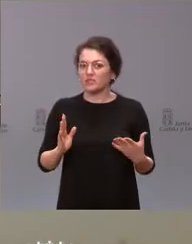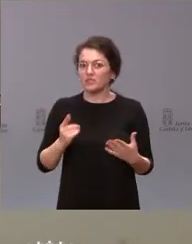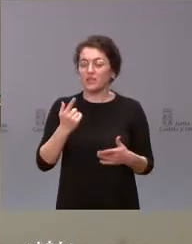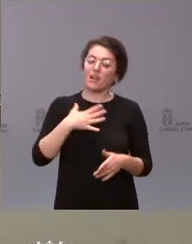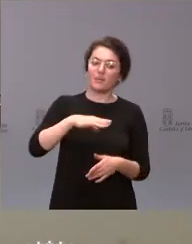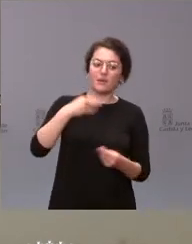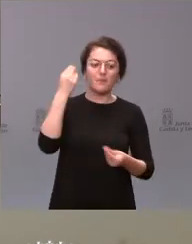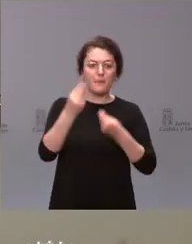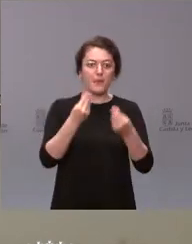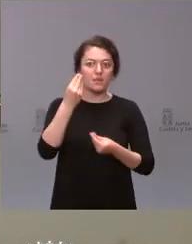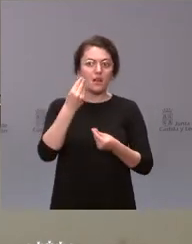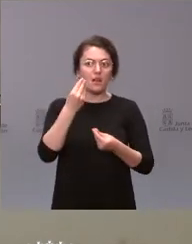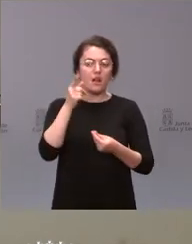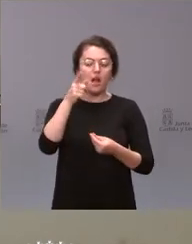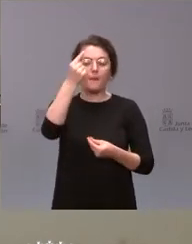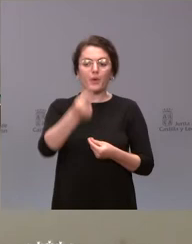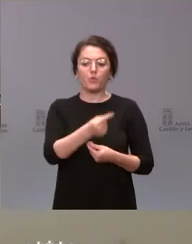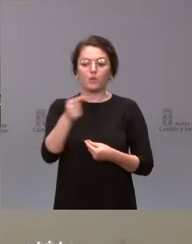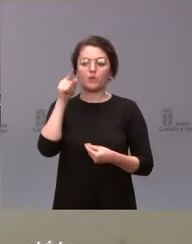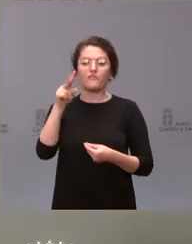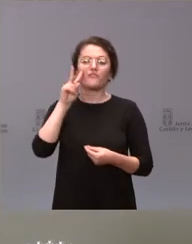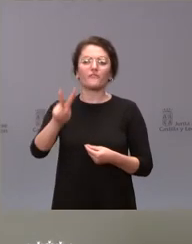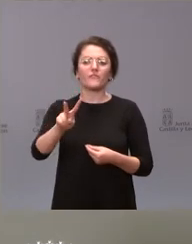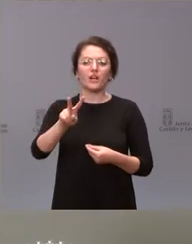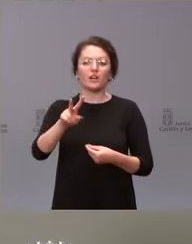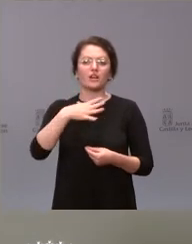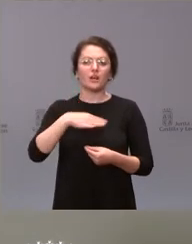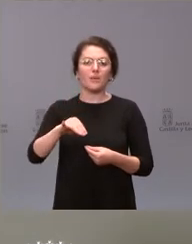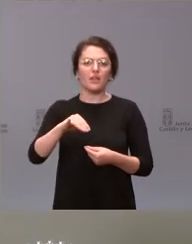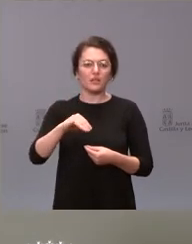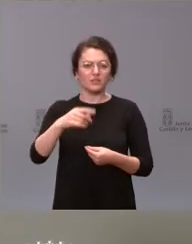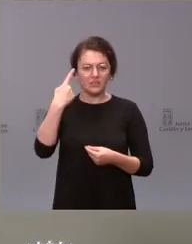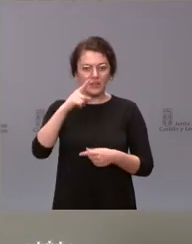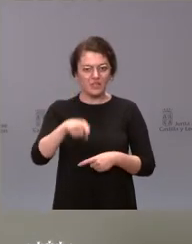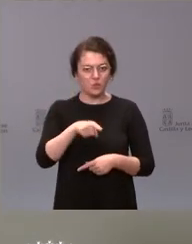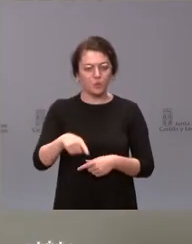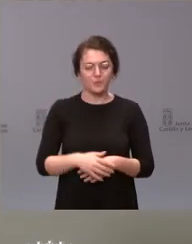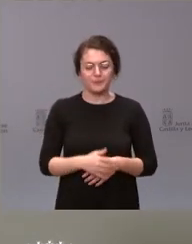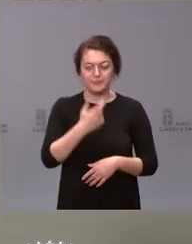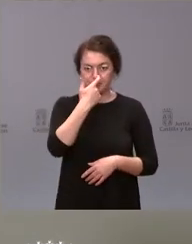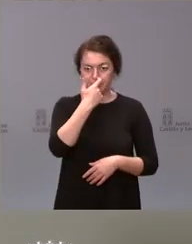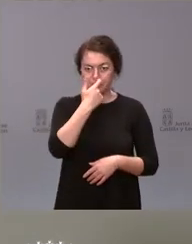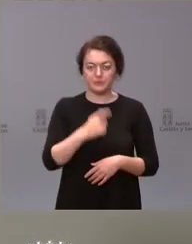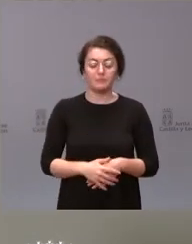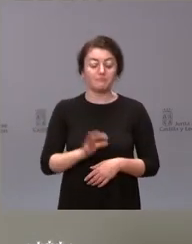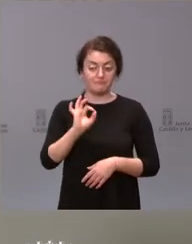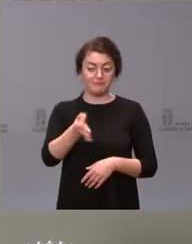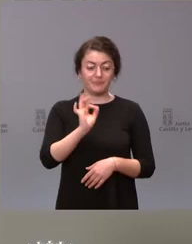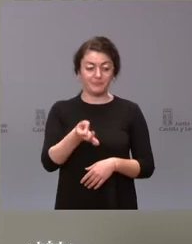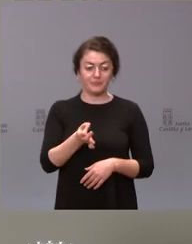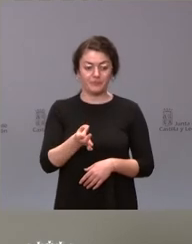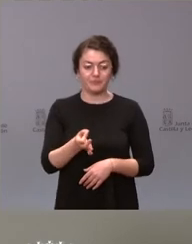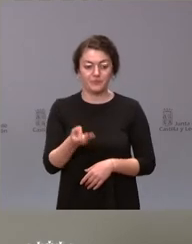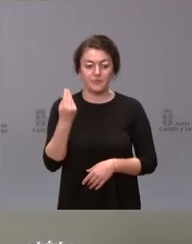los presupuestos generales de la comunidad. Gracias. Pues, efectivamente, entre las cuestiones que nos plantearon